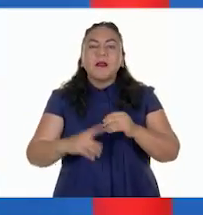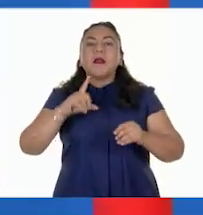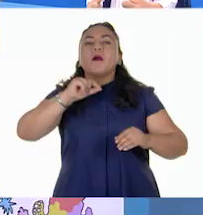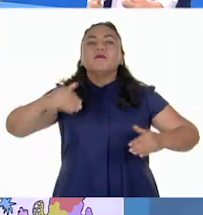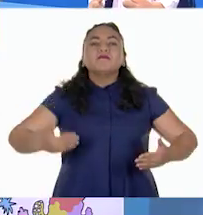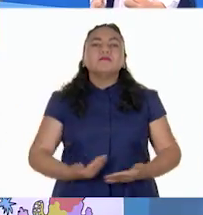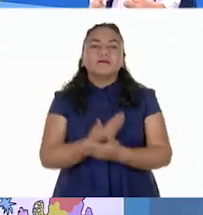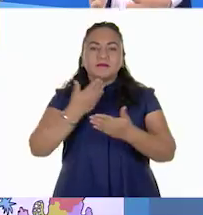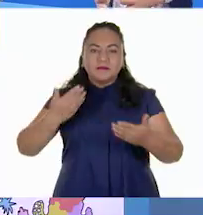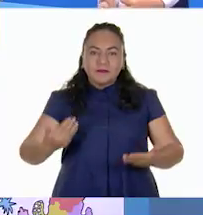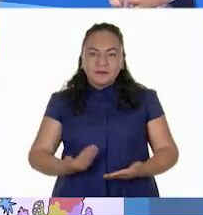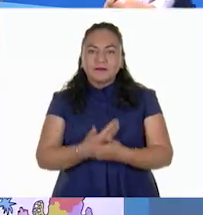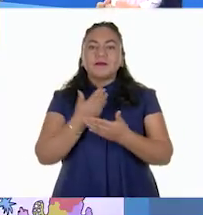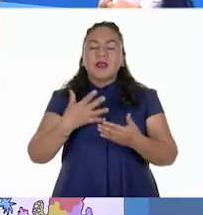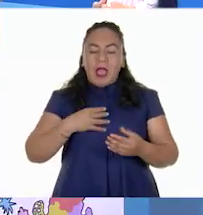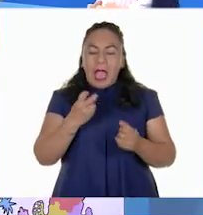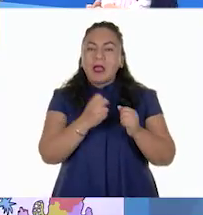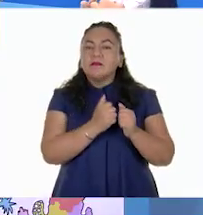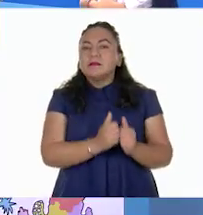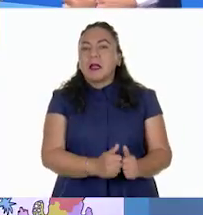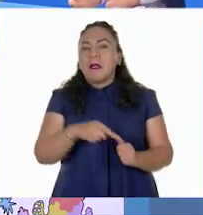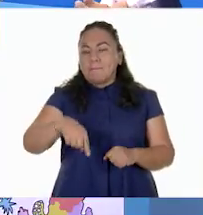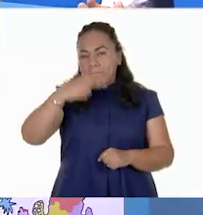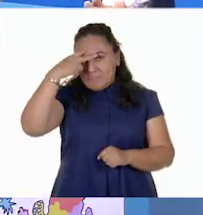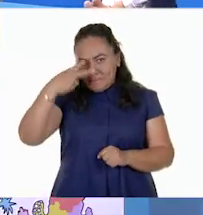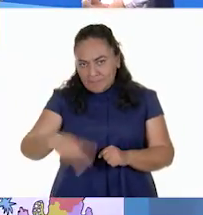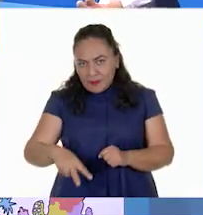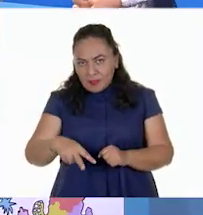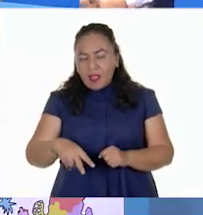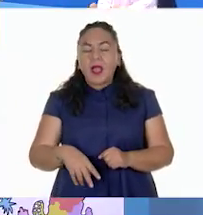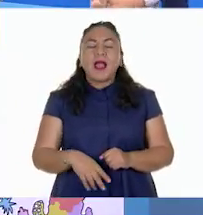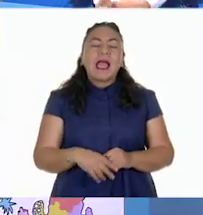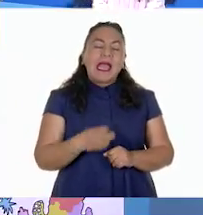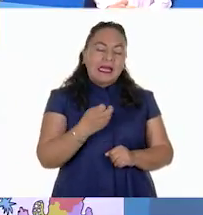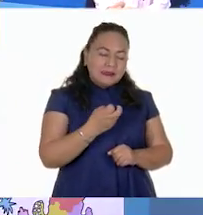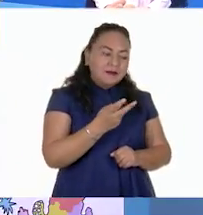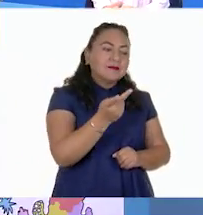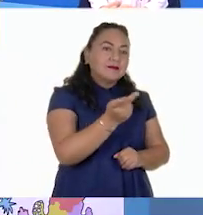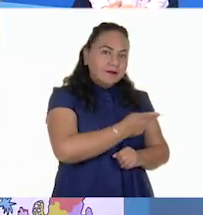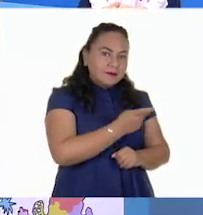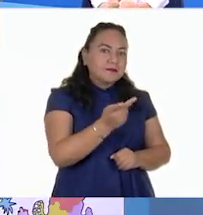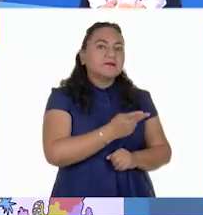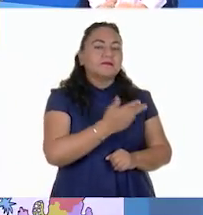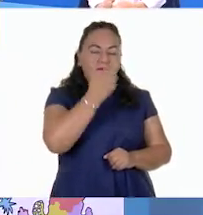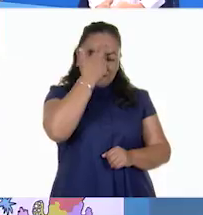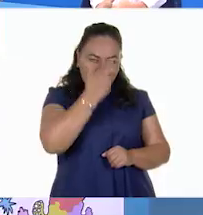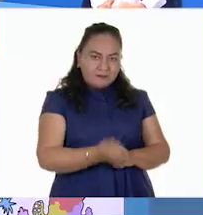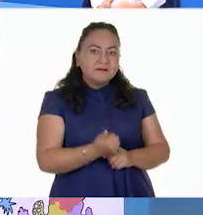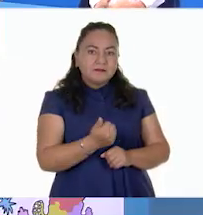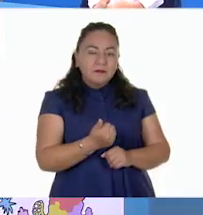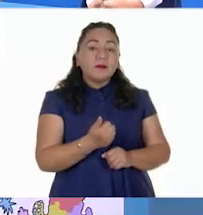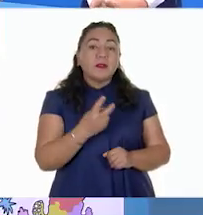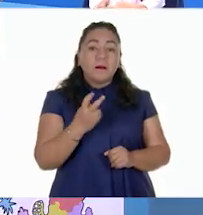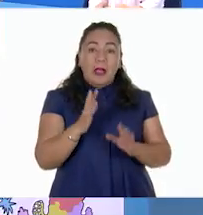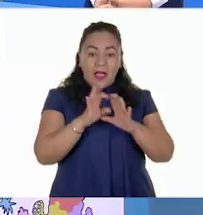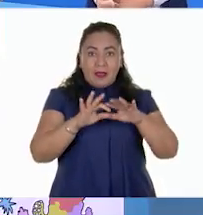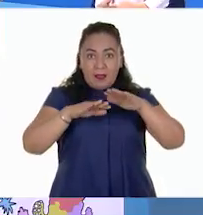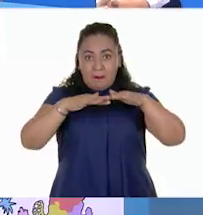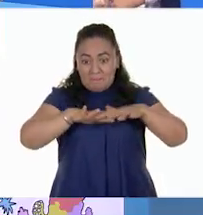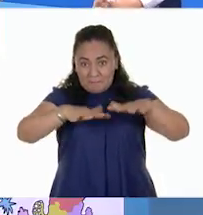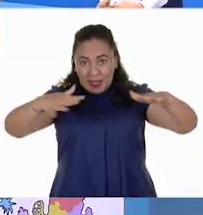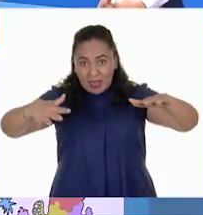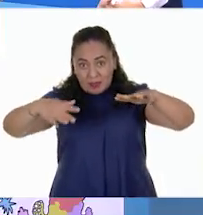crías. Exactamente. Ambos o ambas tienen razón. Son como grandes ríos que ayudan a